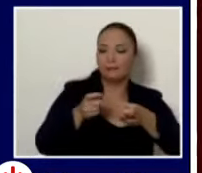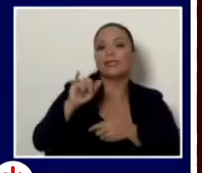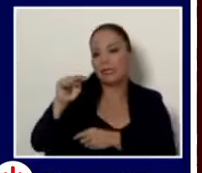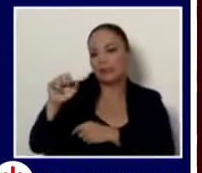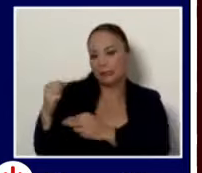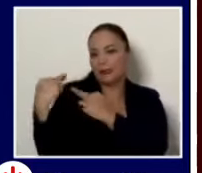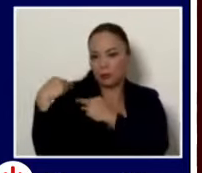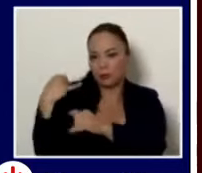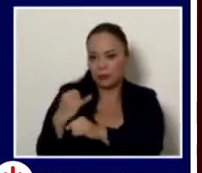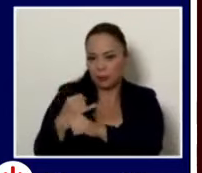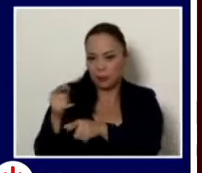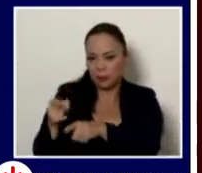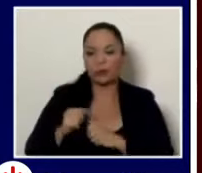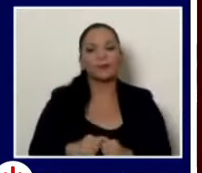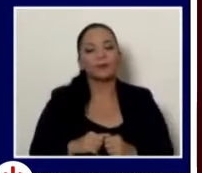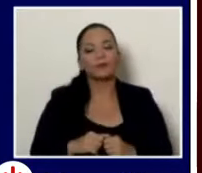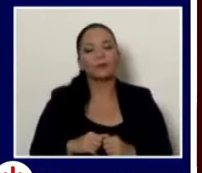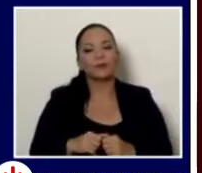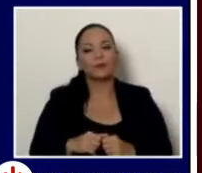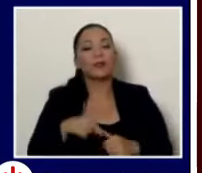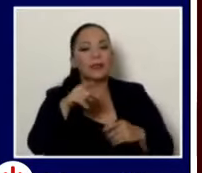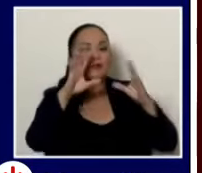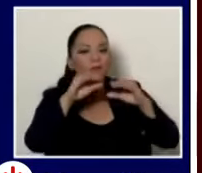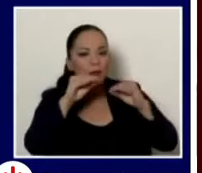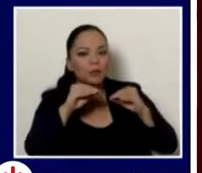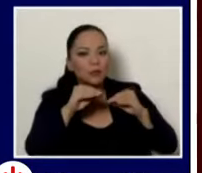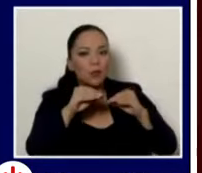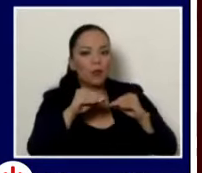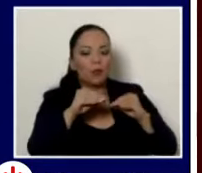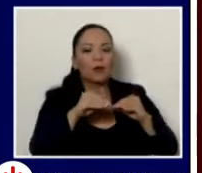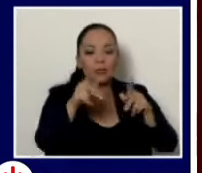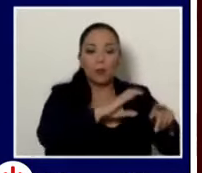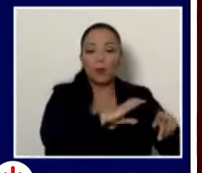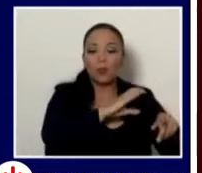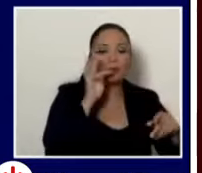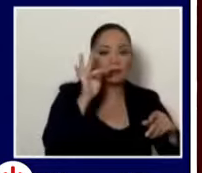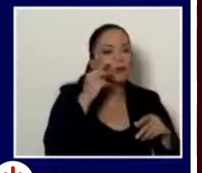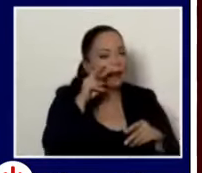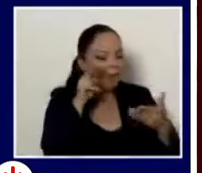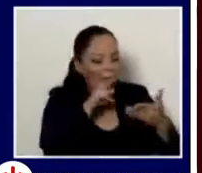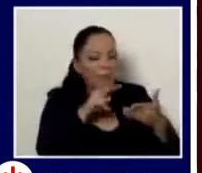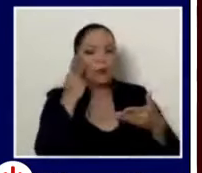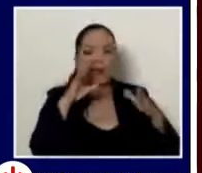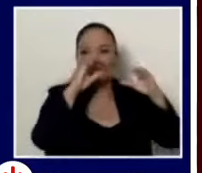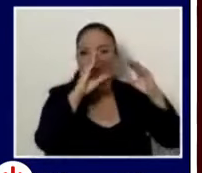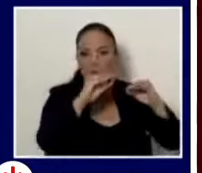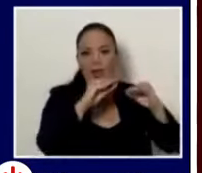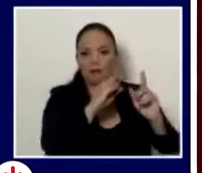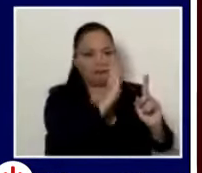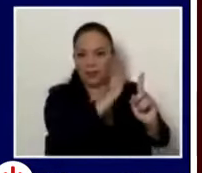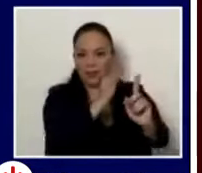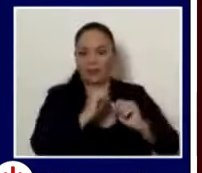vez esta información podrá ser leída a distancia por equipos especiales de la Policía de Tránsito. En esta segunda etapa